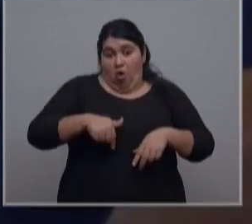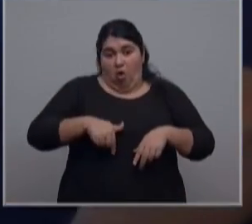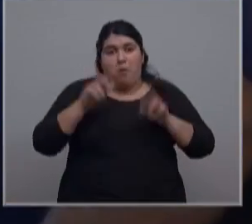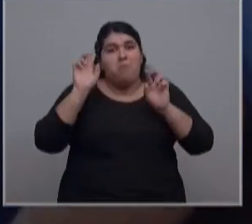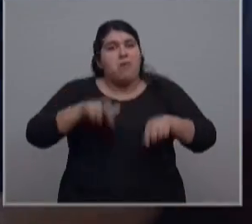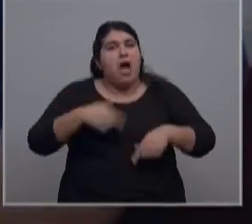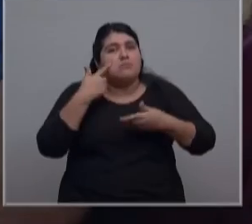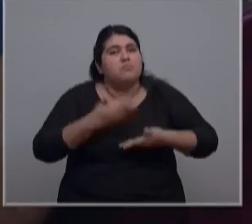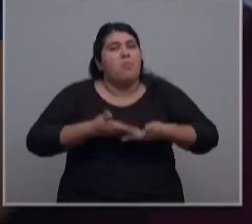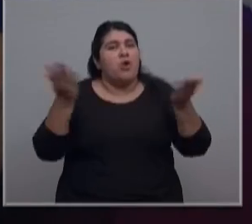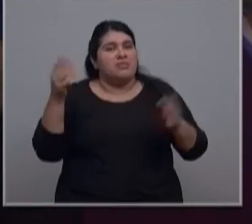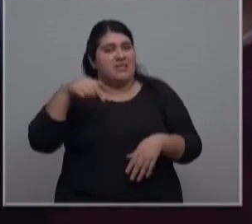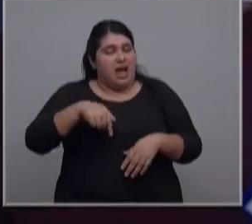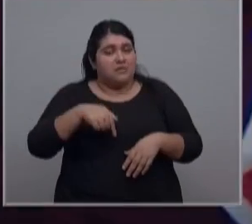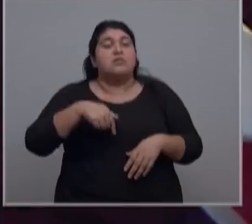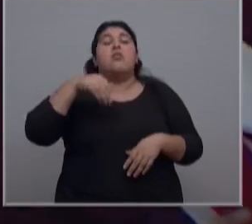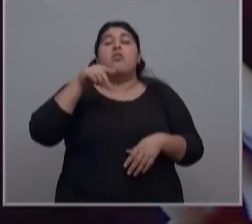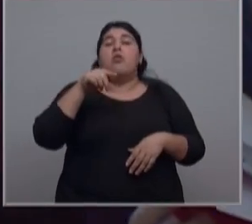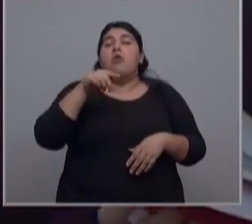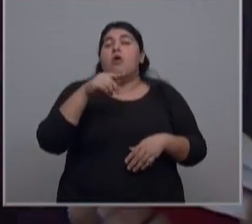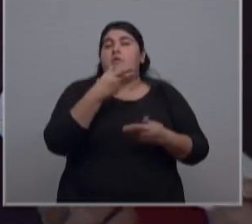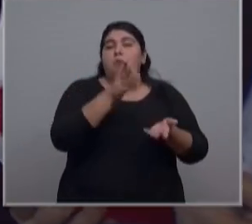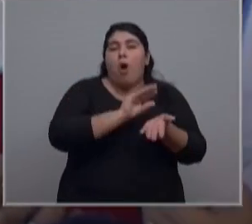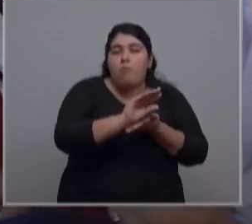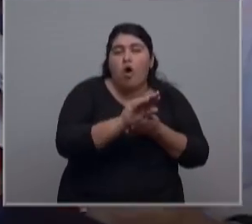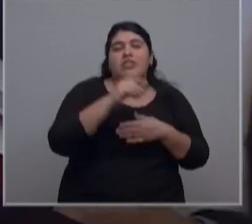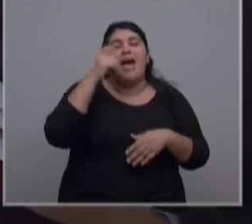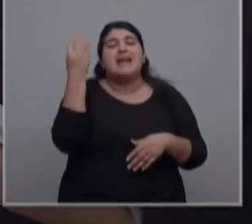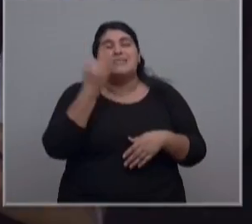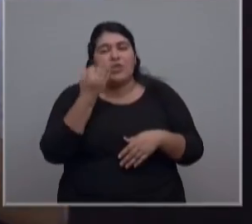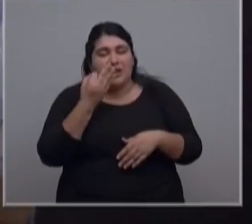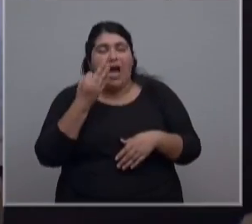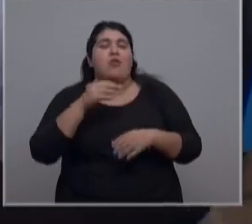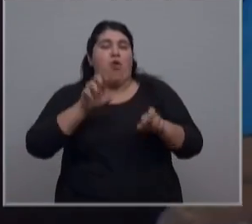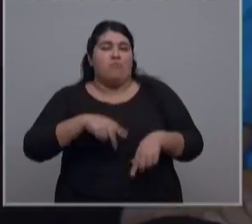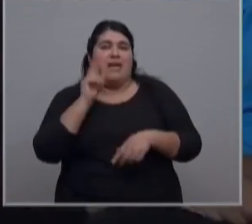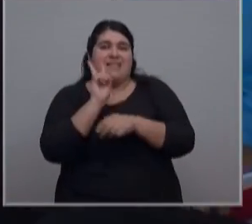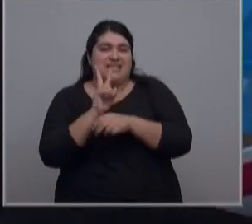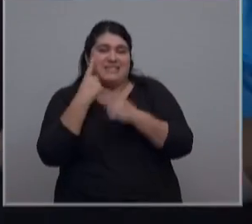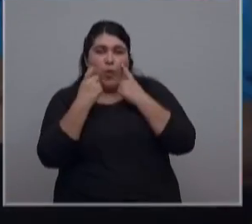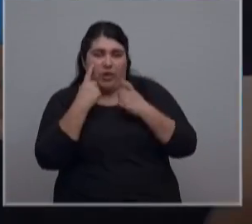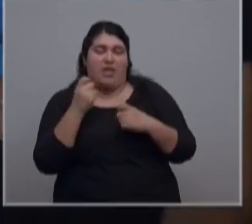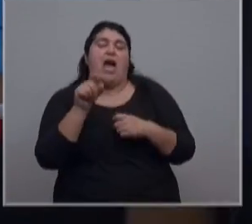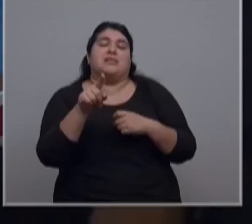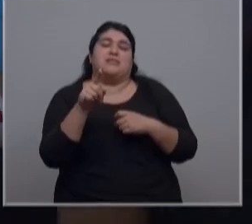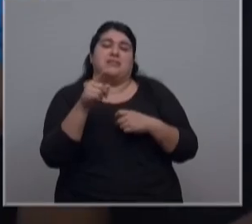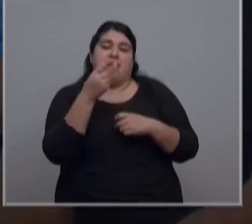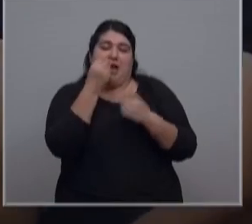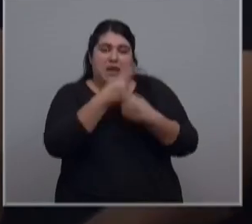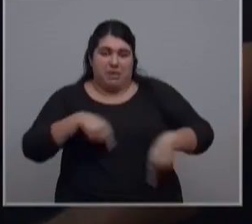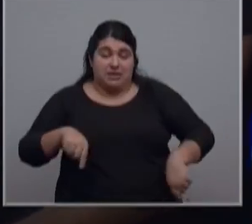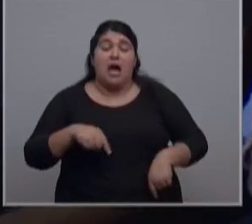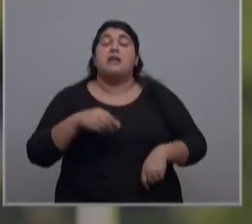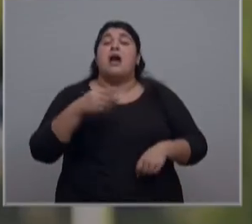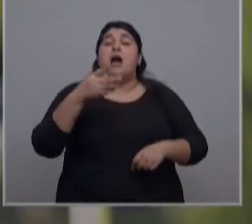presentando, que es el módulo extraordinario de seguridad alimentaria. Van a funcionar los